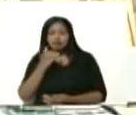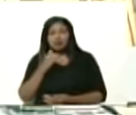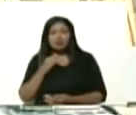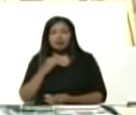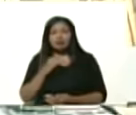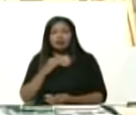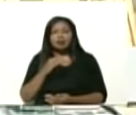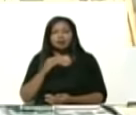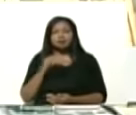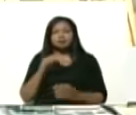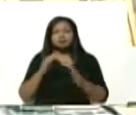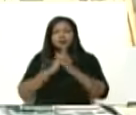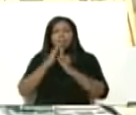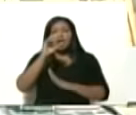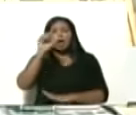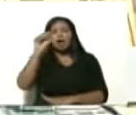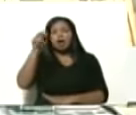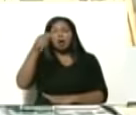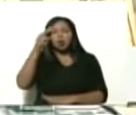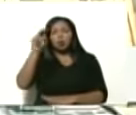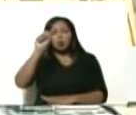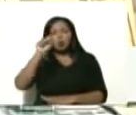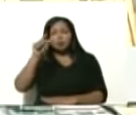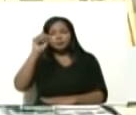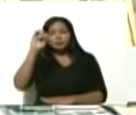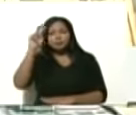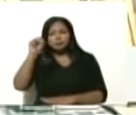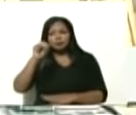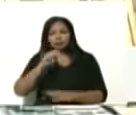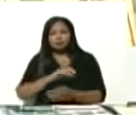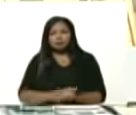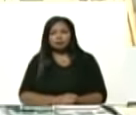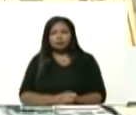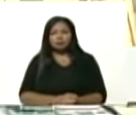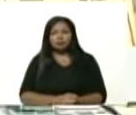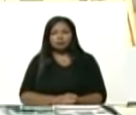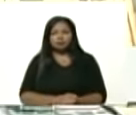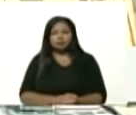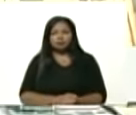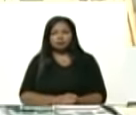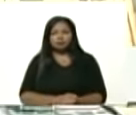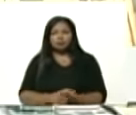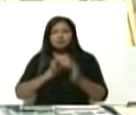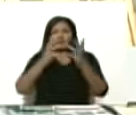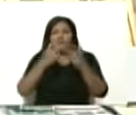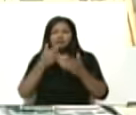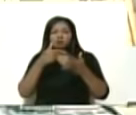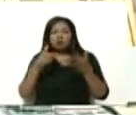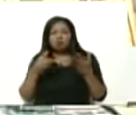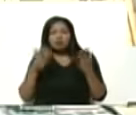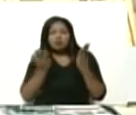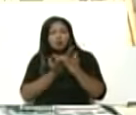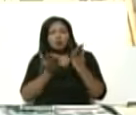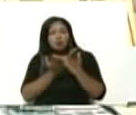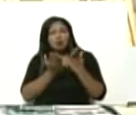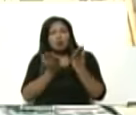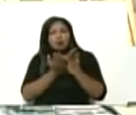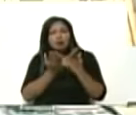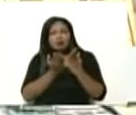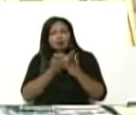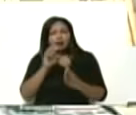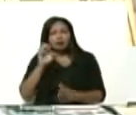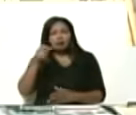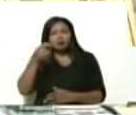San Agustín del Sur, fábrica de artículos escolares, Jegar,